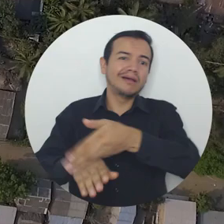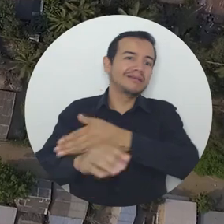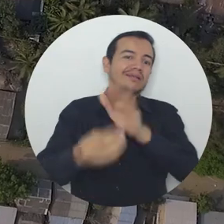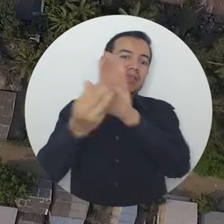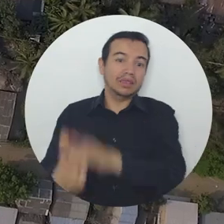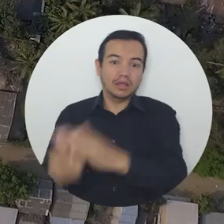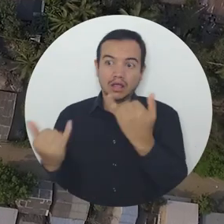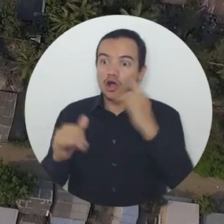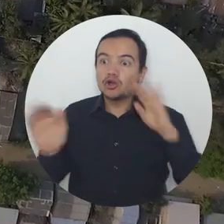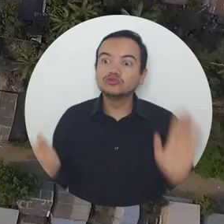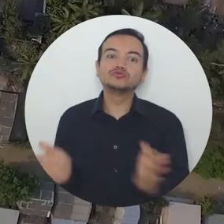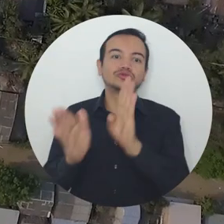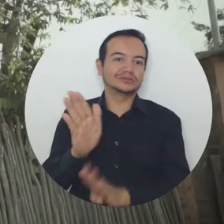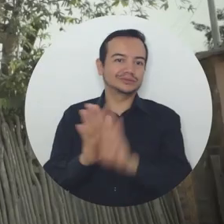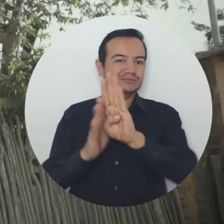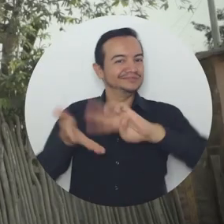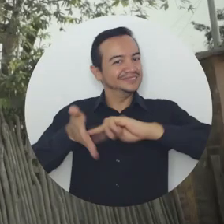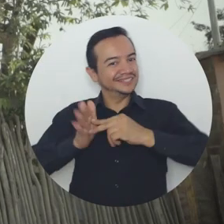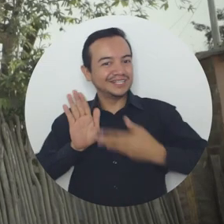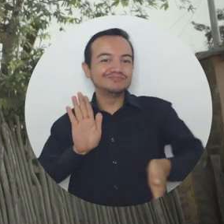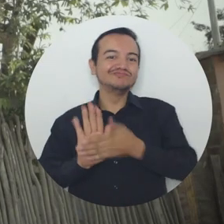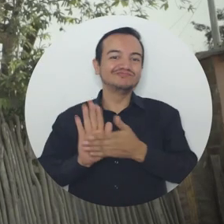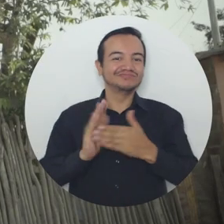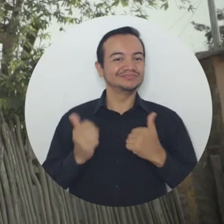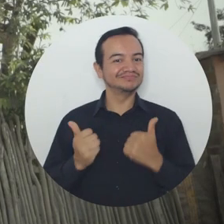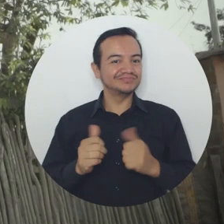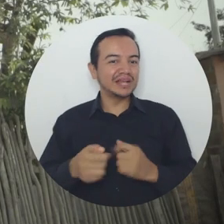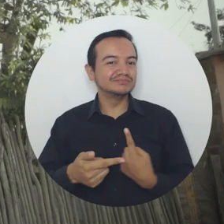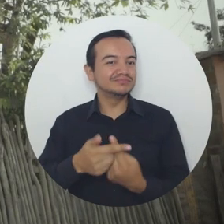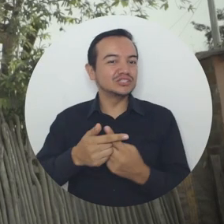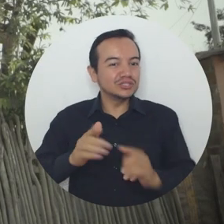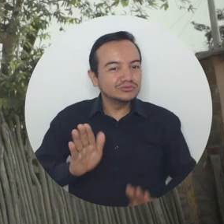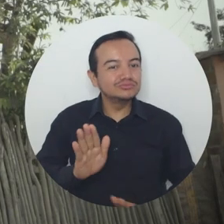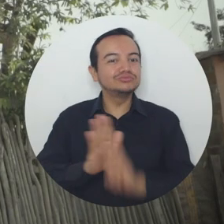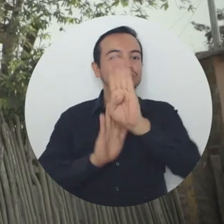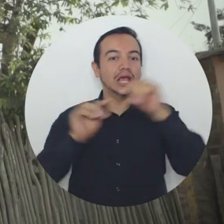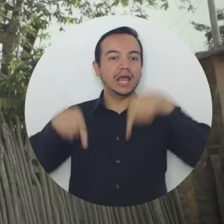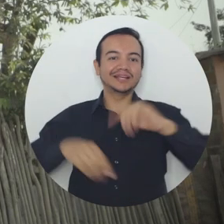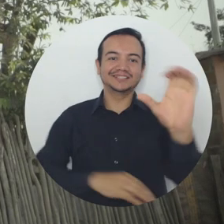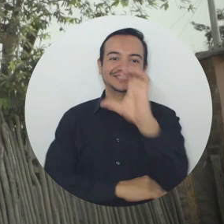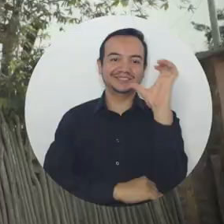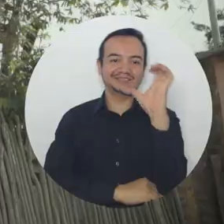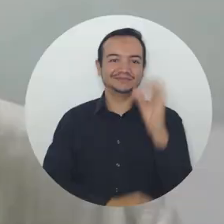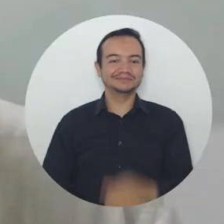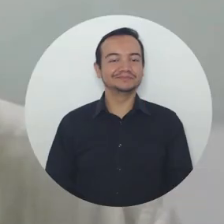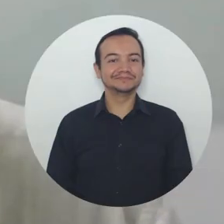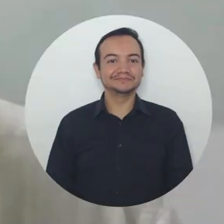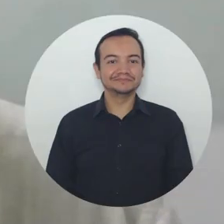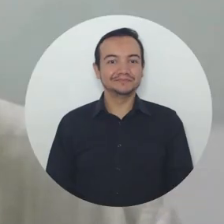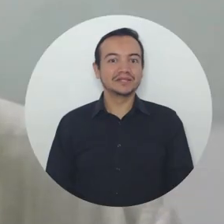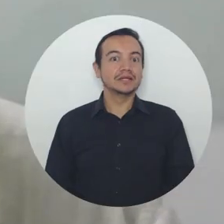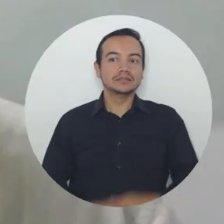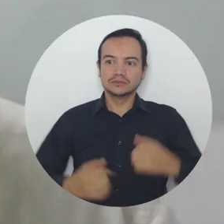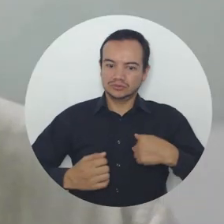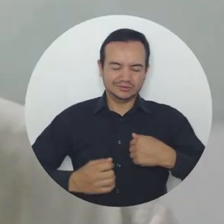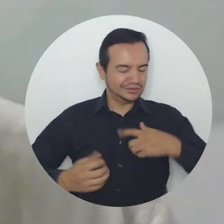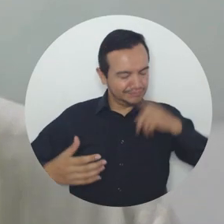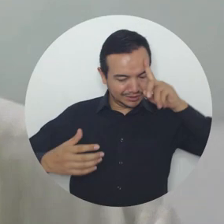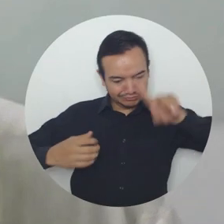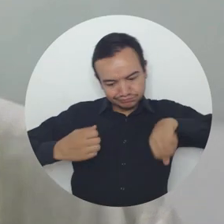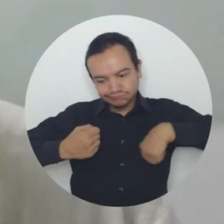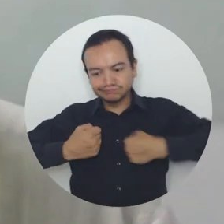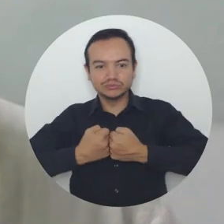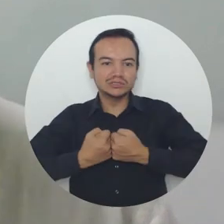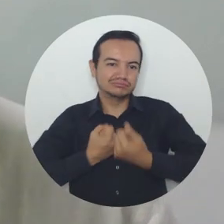durante mucho tiempo estuvieron rezagados. Sin duda, un caso de éxito en educación superior en Colombia. Seguiremos trabajando de